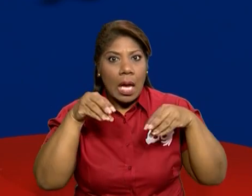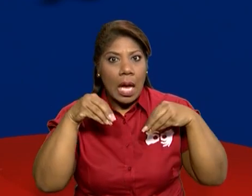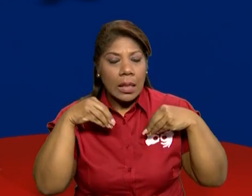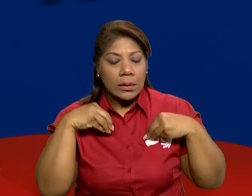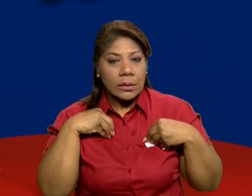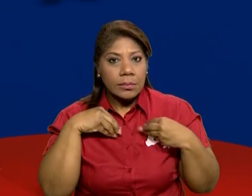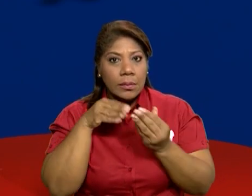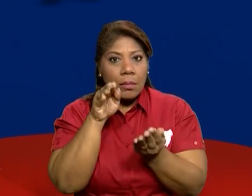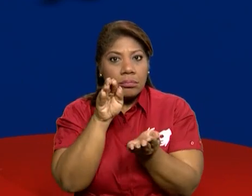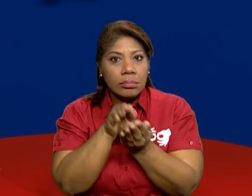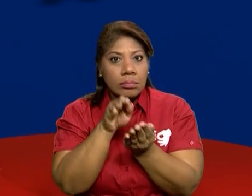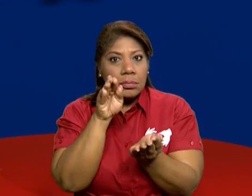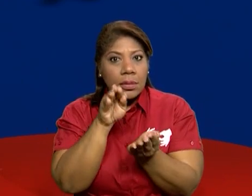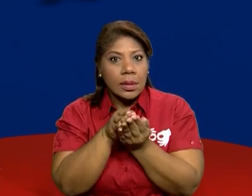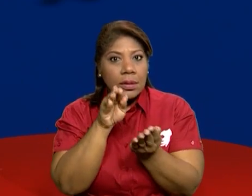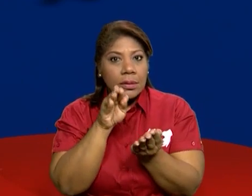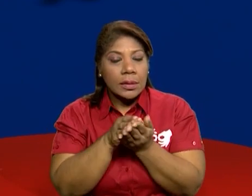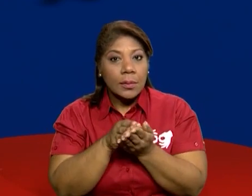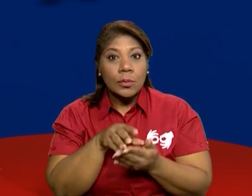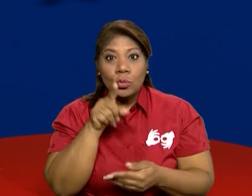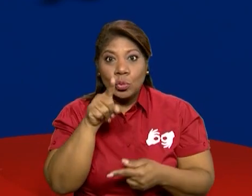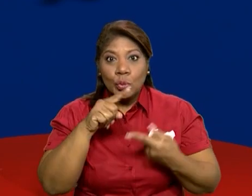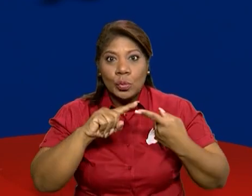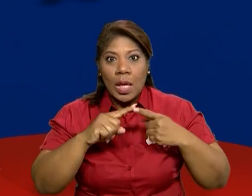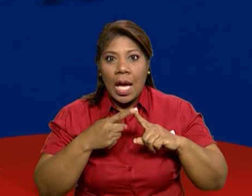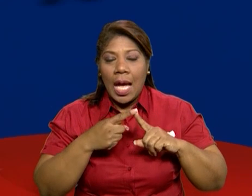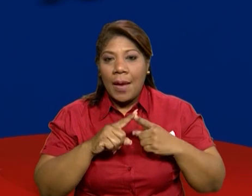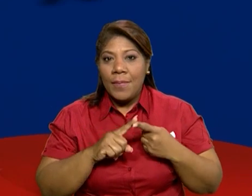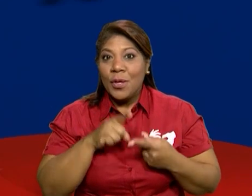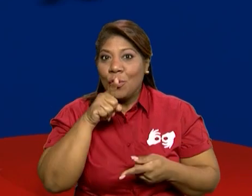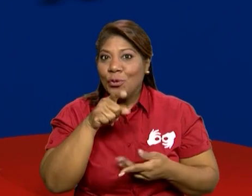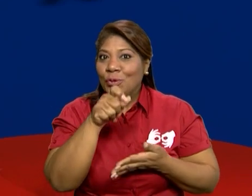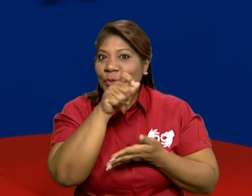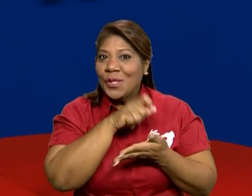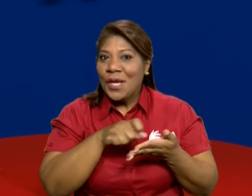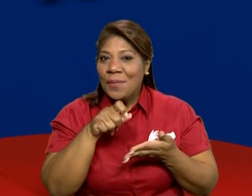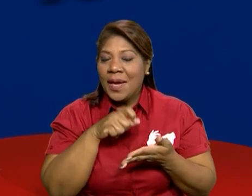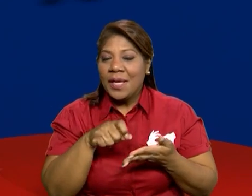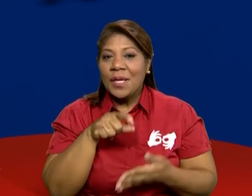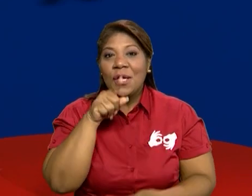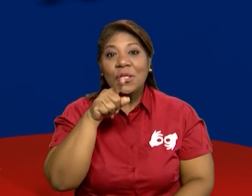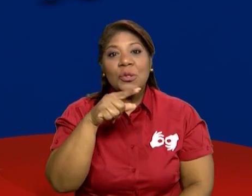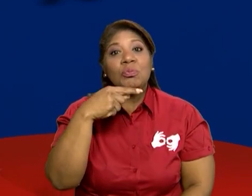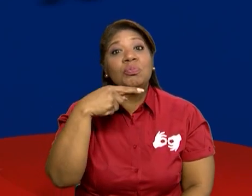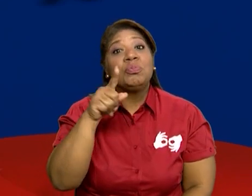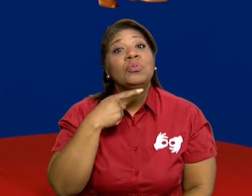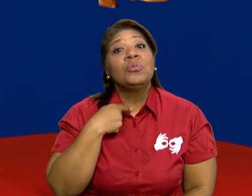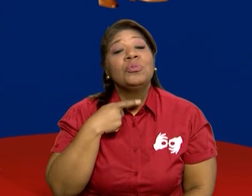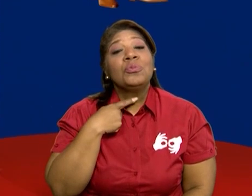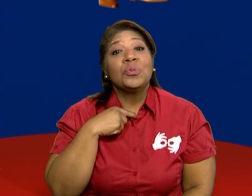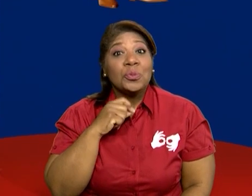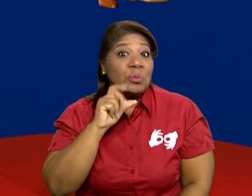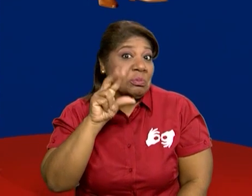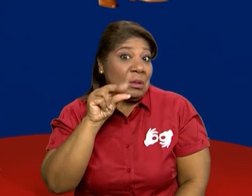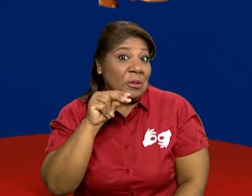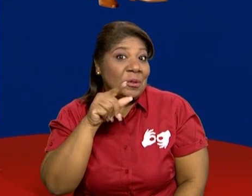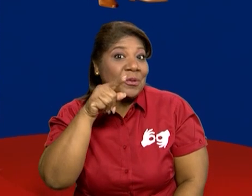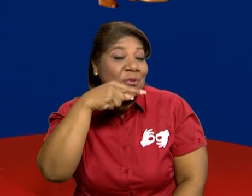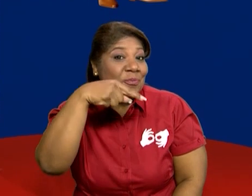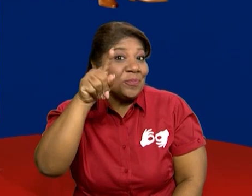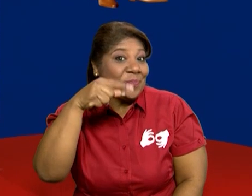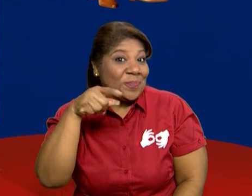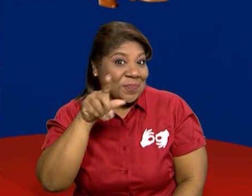Eso lo van a responder en casa, en sus cuadernos de trabajo. Marca con un gancho tu respuesta. Así es.